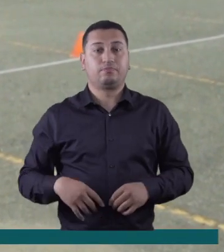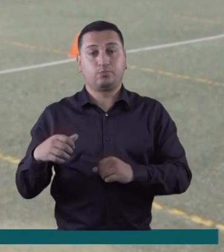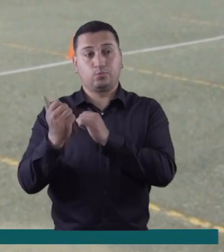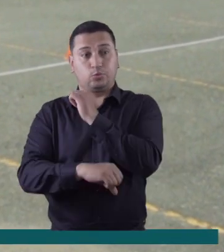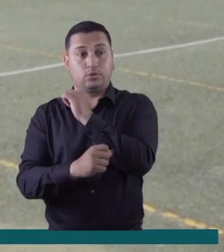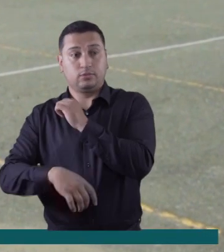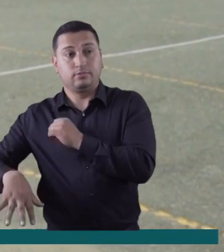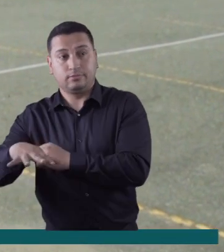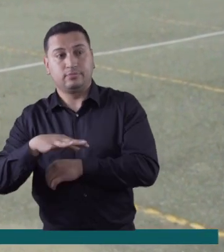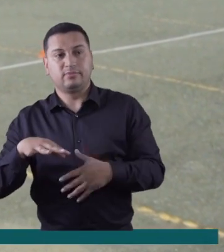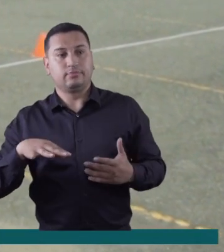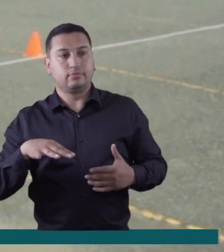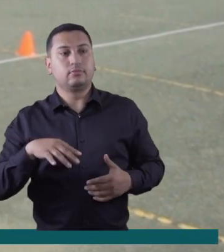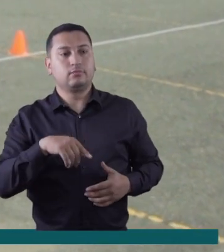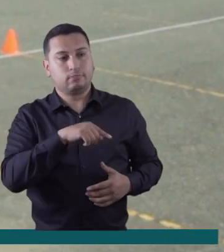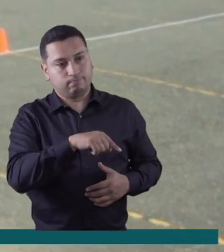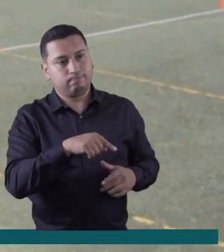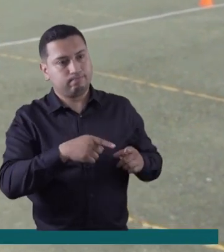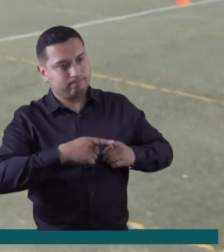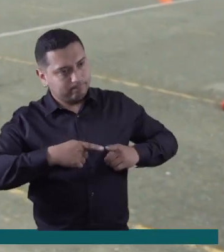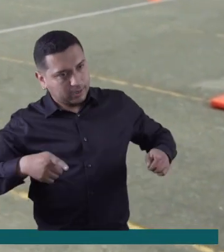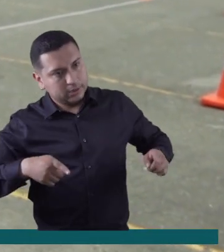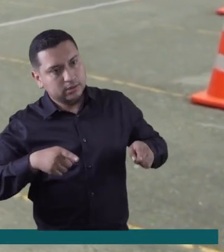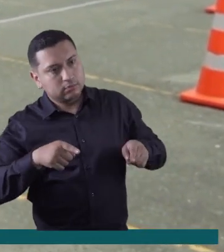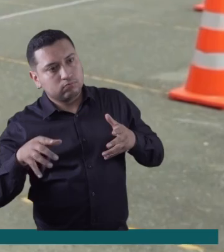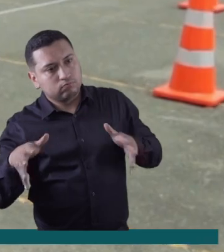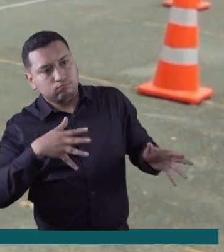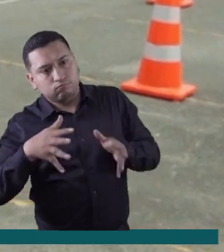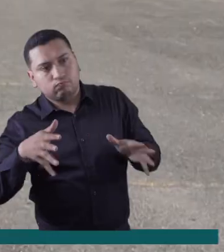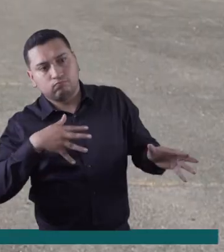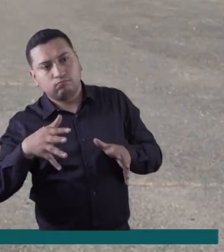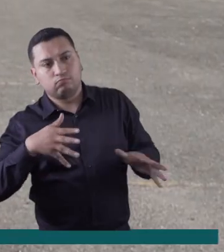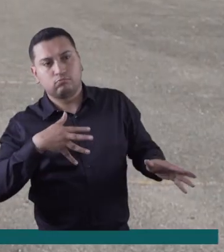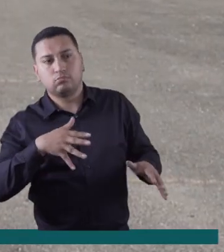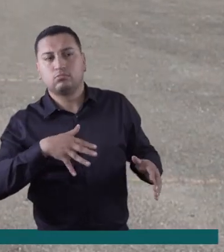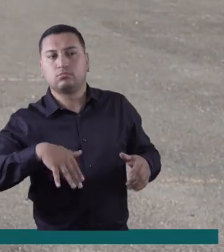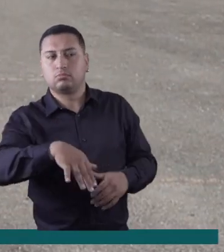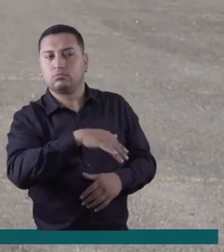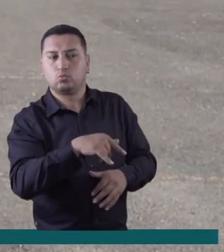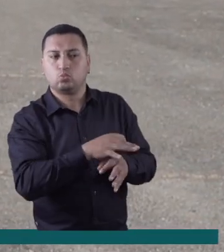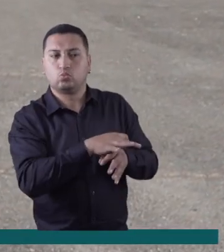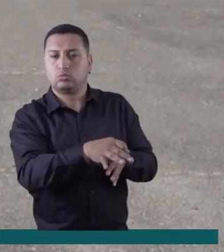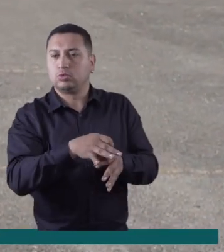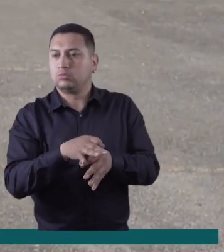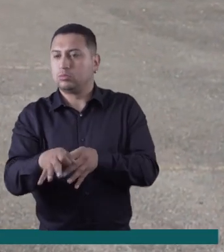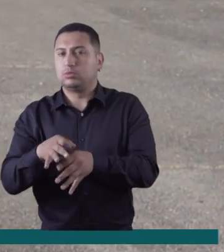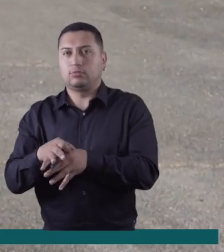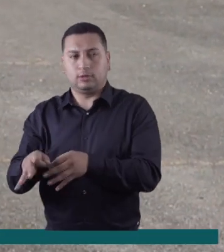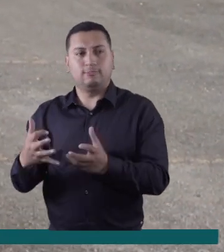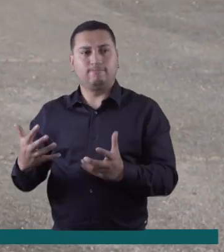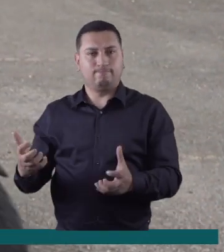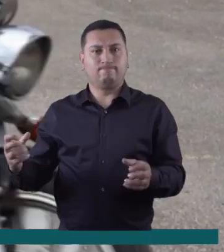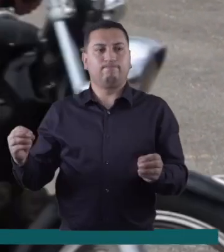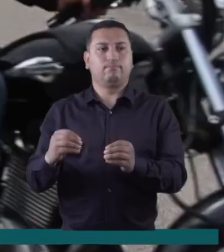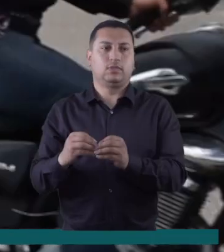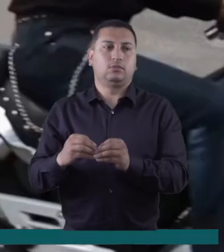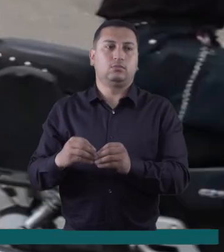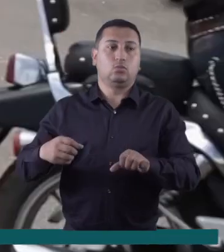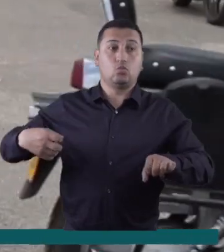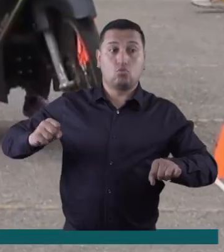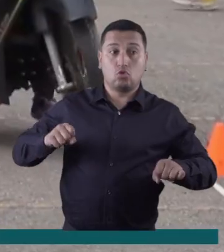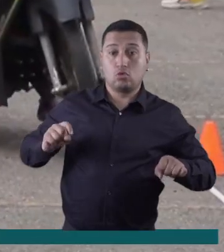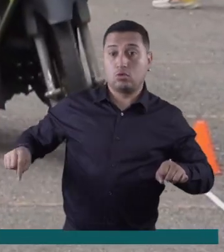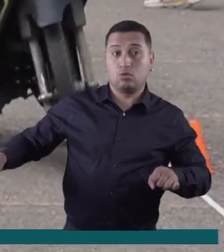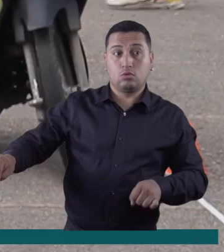la Agencia Nacional de Seguridad Vial tiene intención de extender esta capacitación al mayor número de municipios posible. Por parte de los